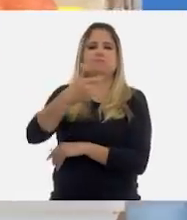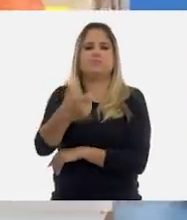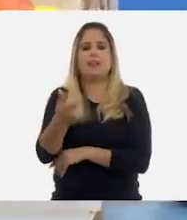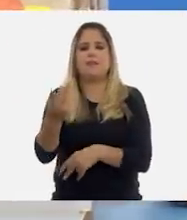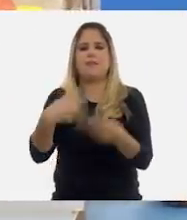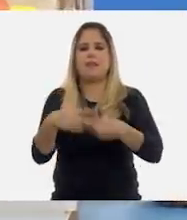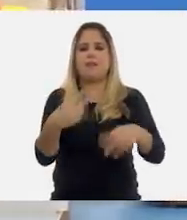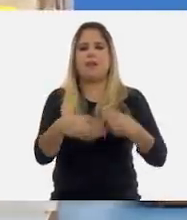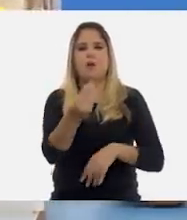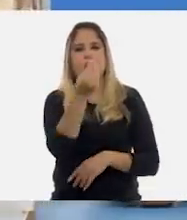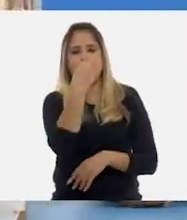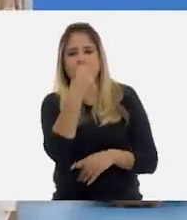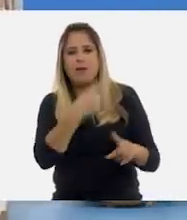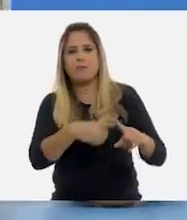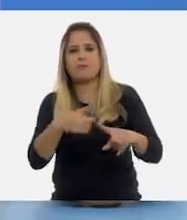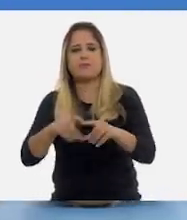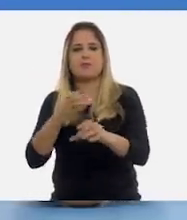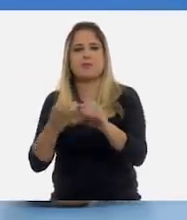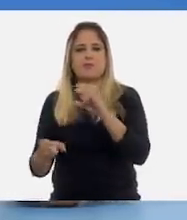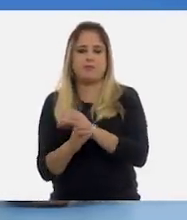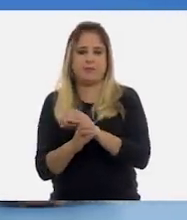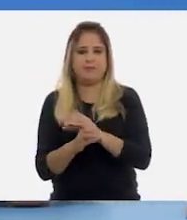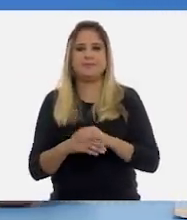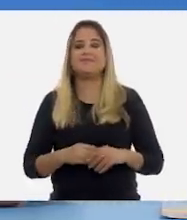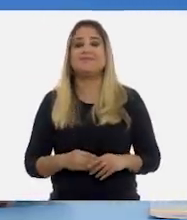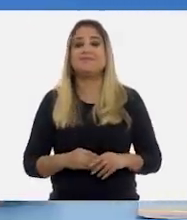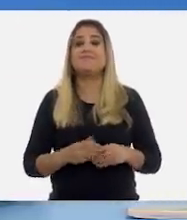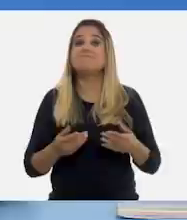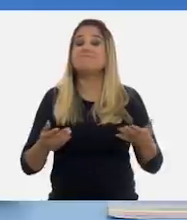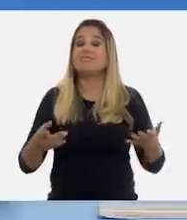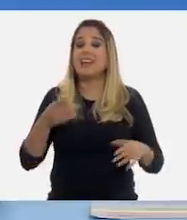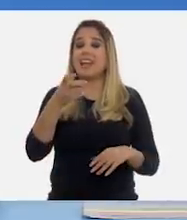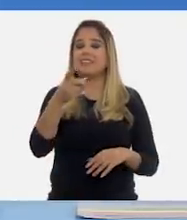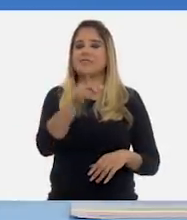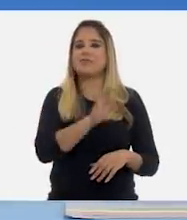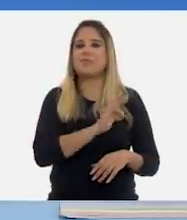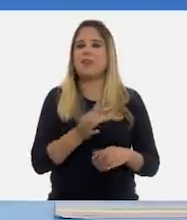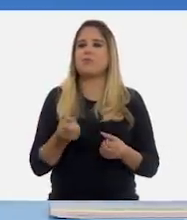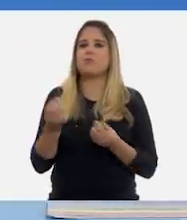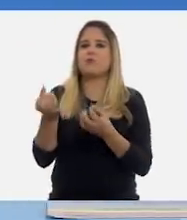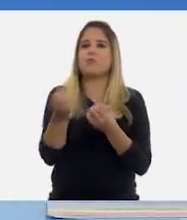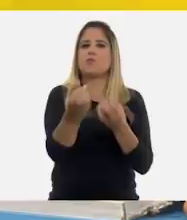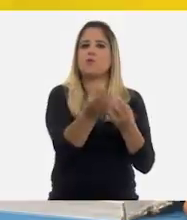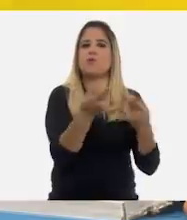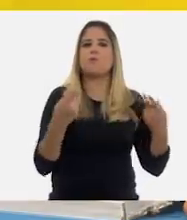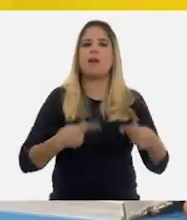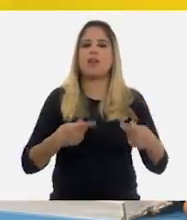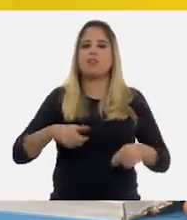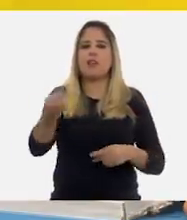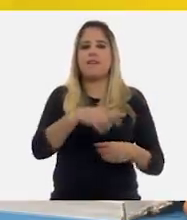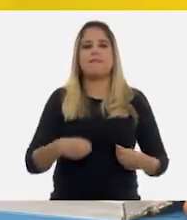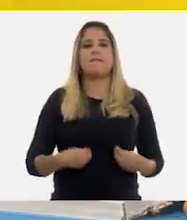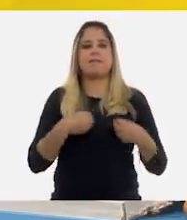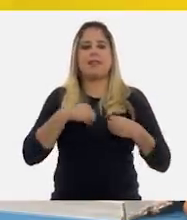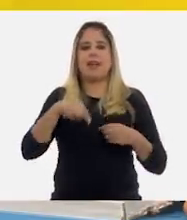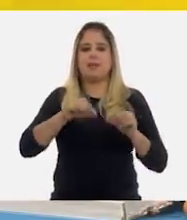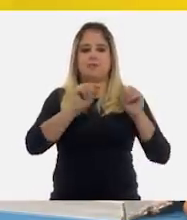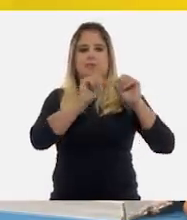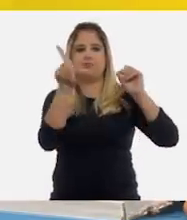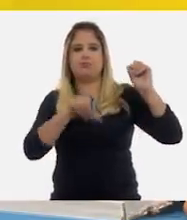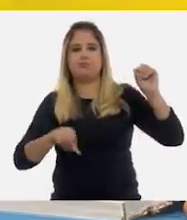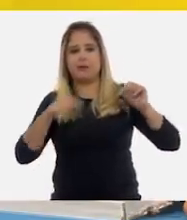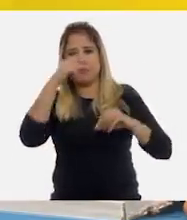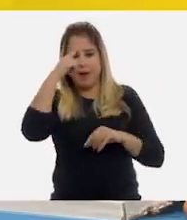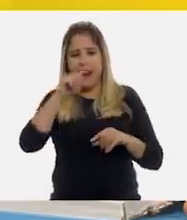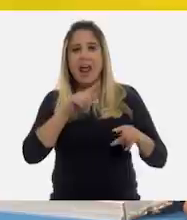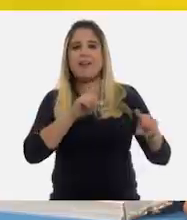alimentos y productos de consumo. Y así satisfacer las necesidades de los habitantes de nuestro país, para